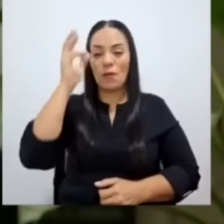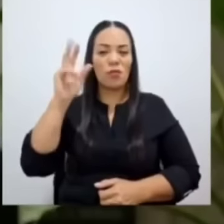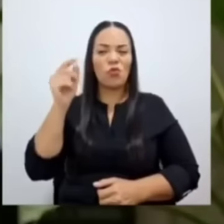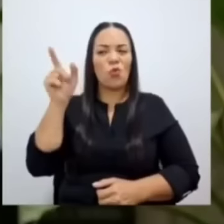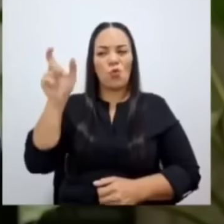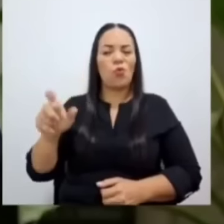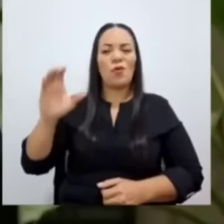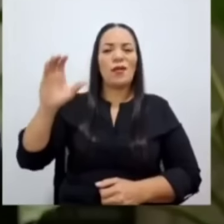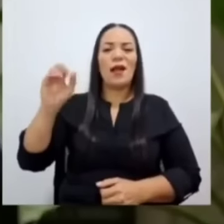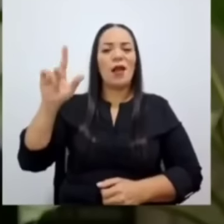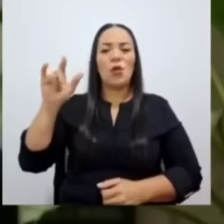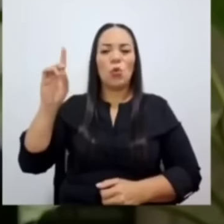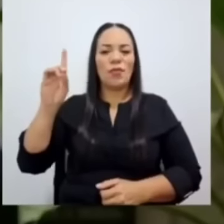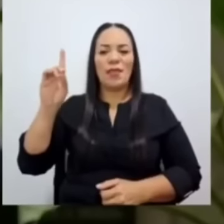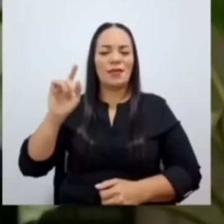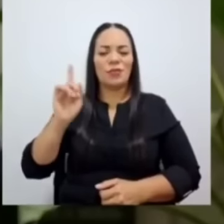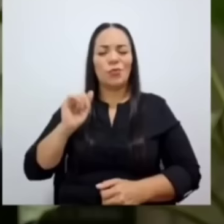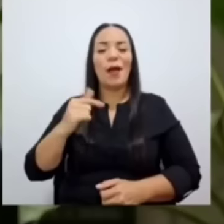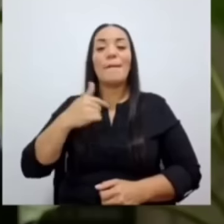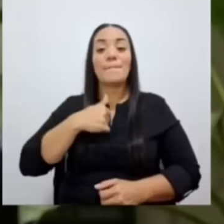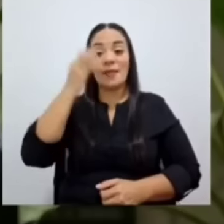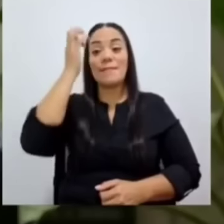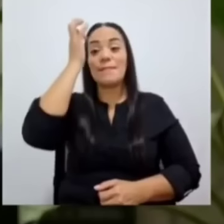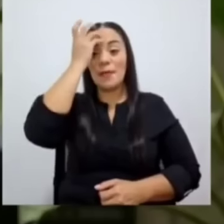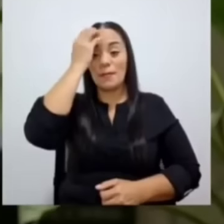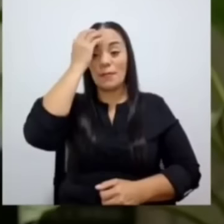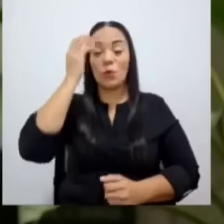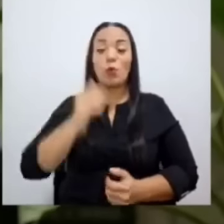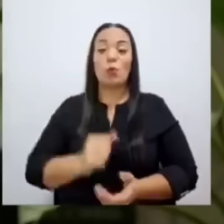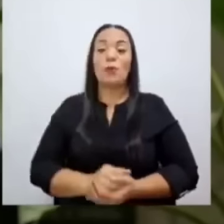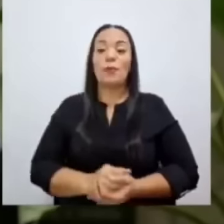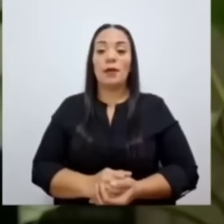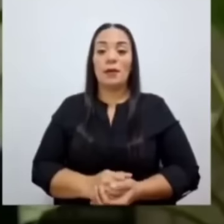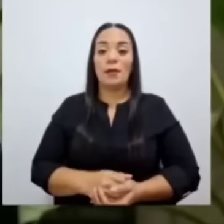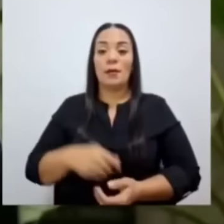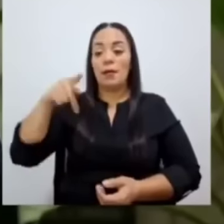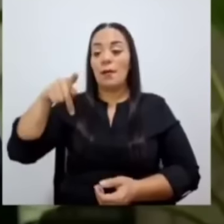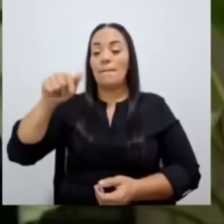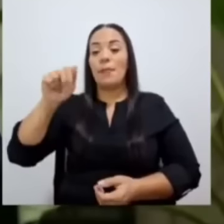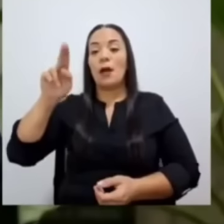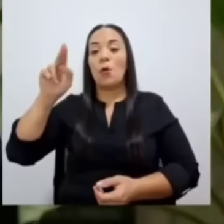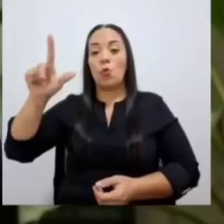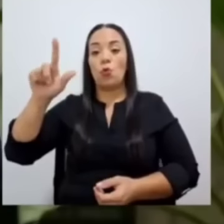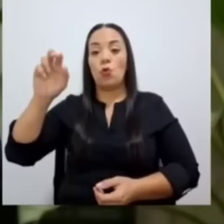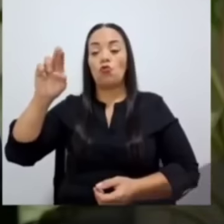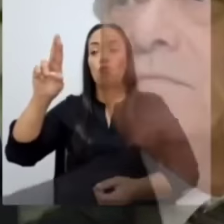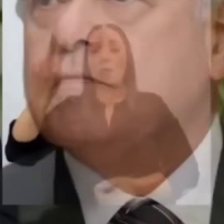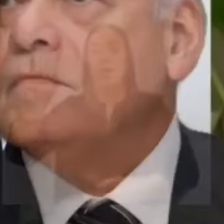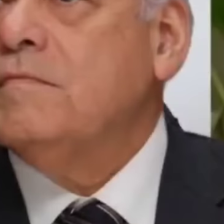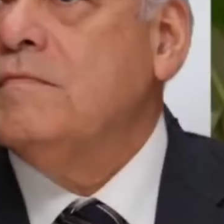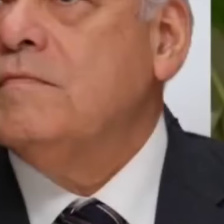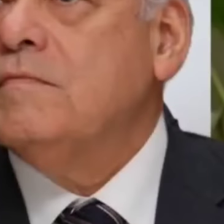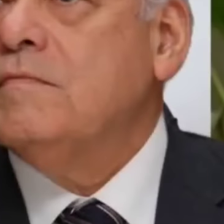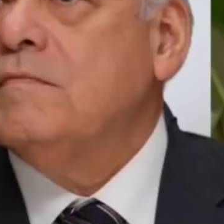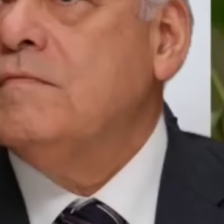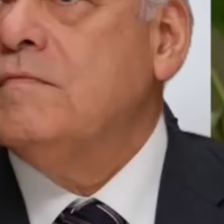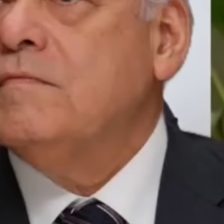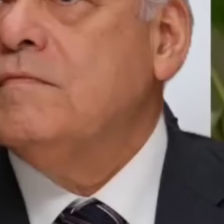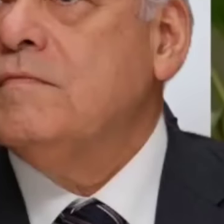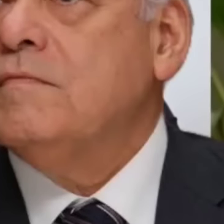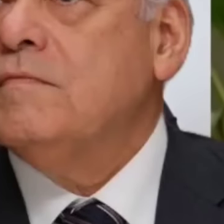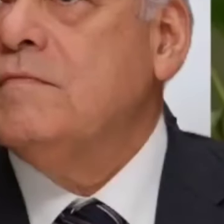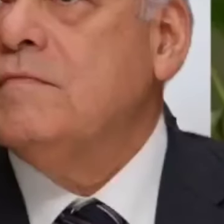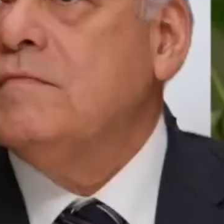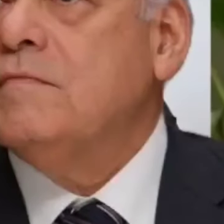Díaz. A mí me preocupa Paul Rueda, me preocupa Holanda Aguirre,